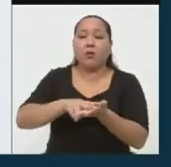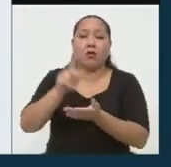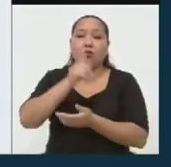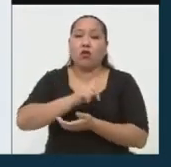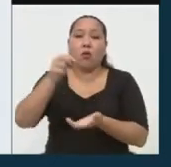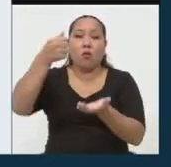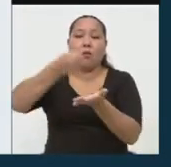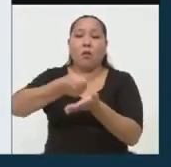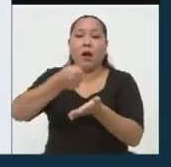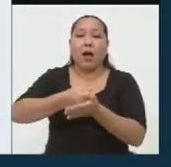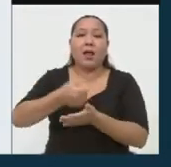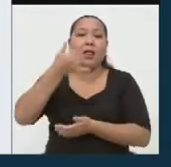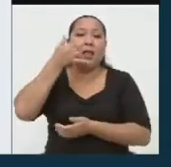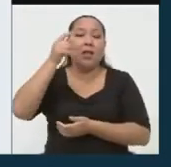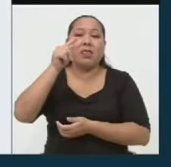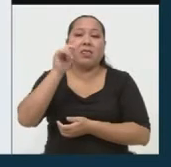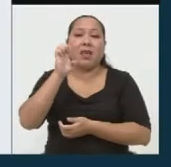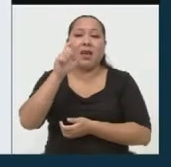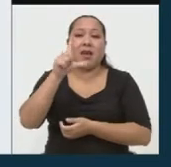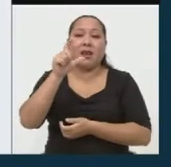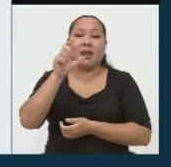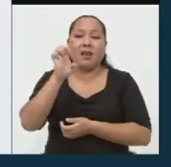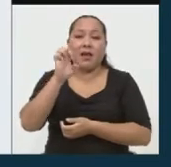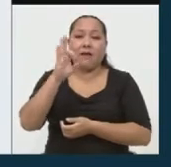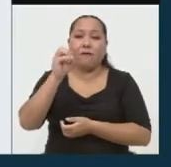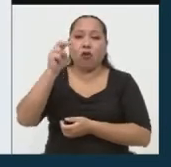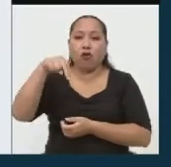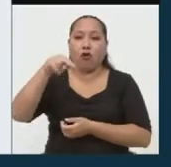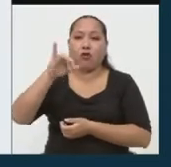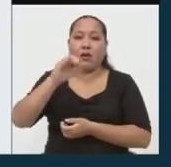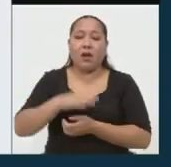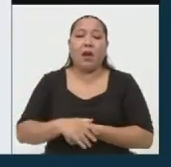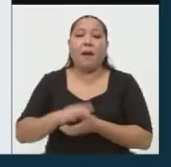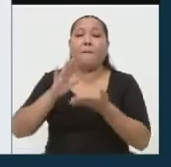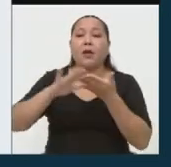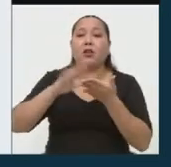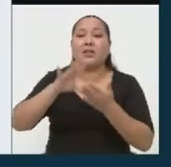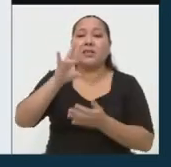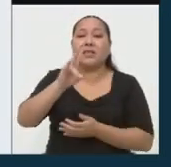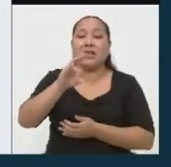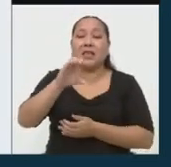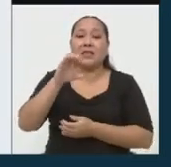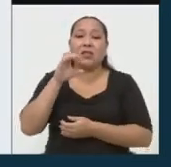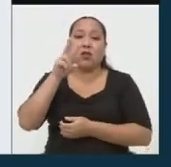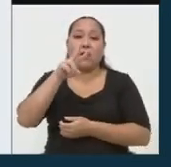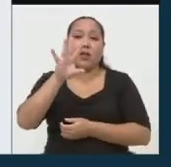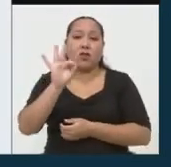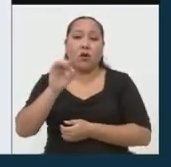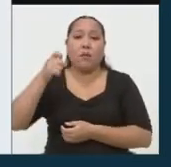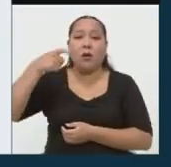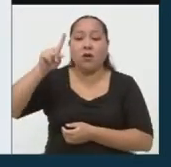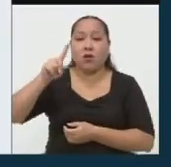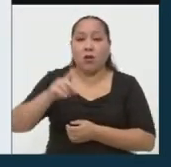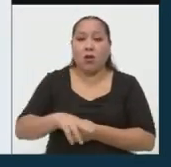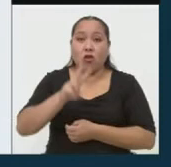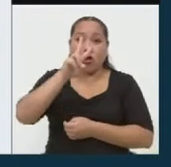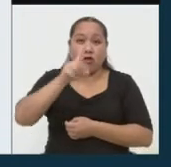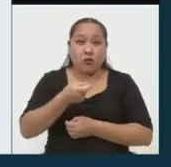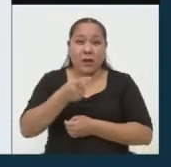Telefónica y le ha perdonado 729 millones de soles, de un total de 2